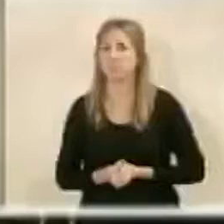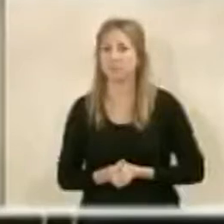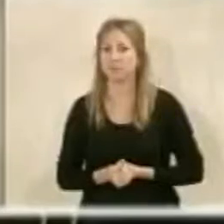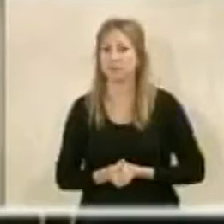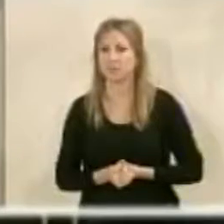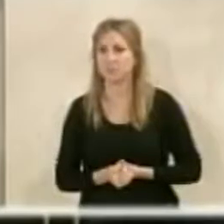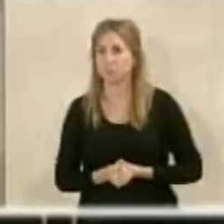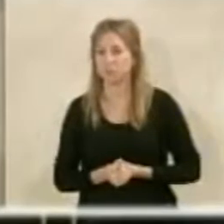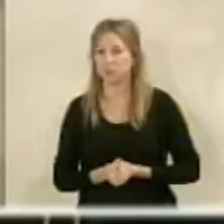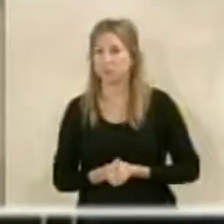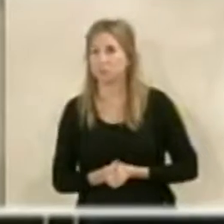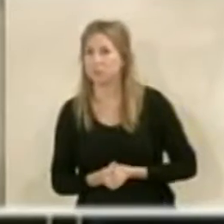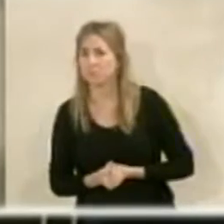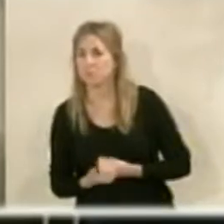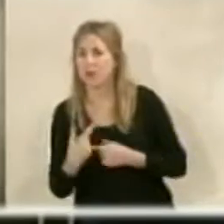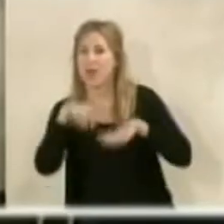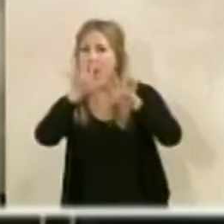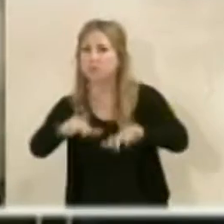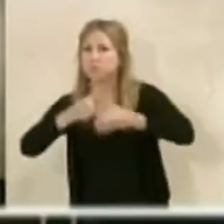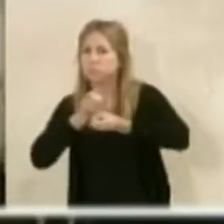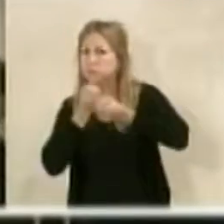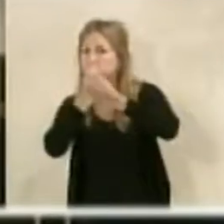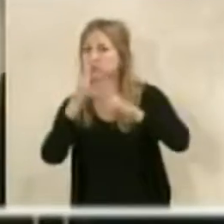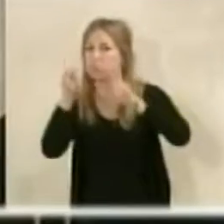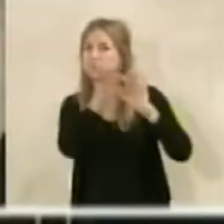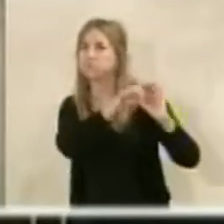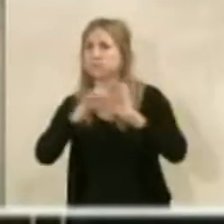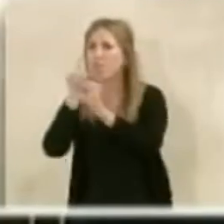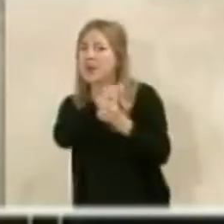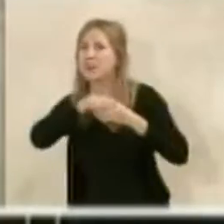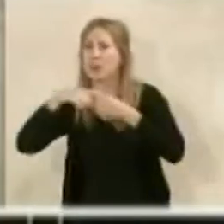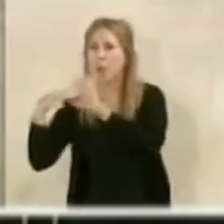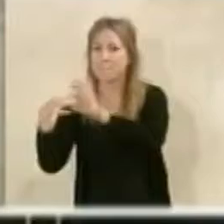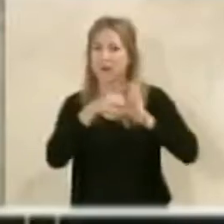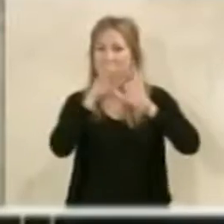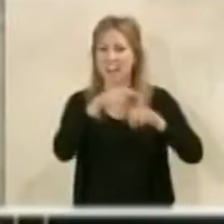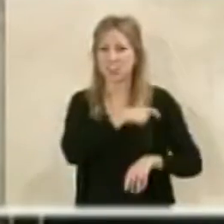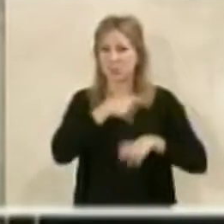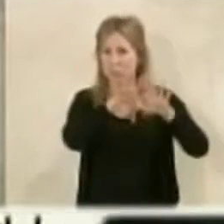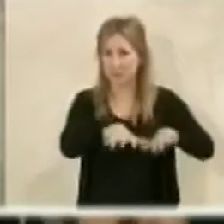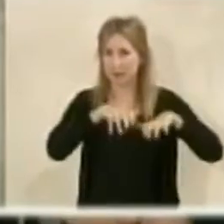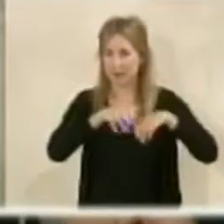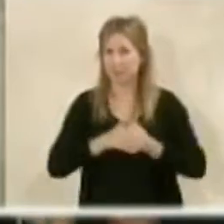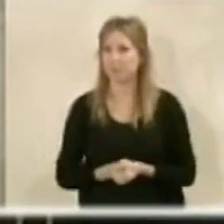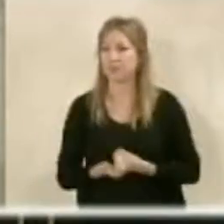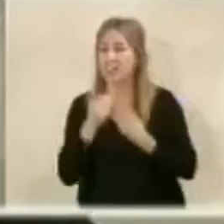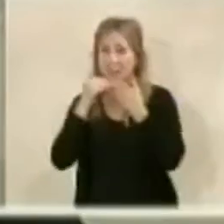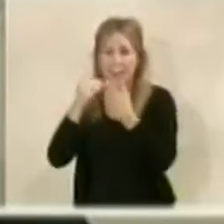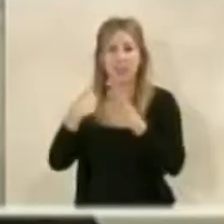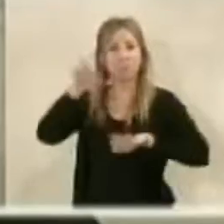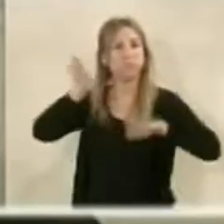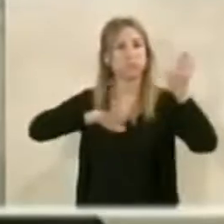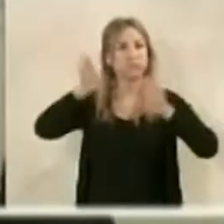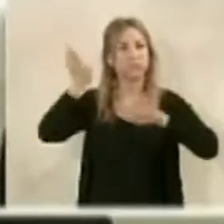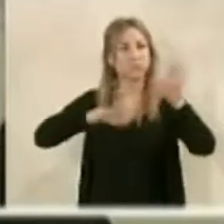Sí, el punto primero es dar cuenta al pleno de la adcripción de miembros a las comisiones plenarias. Muchas gracias. ¿Alguna